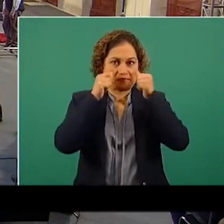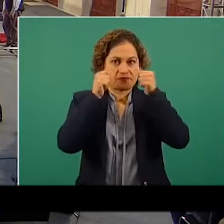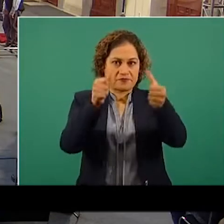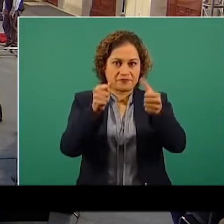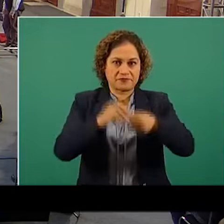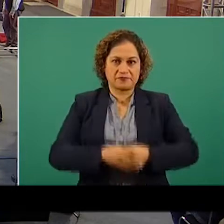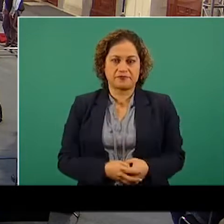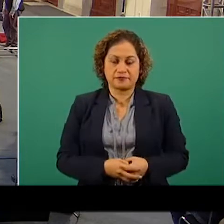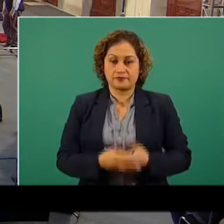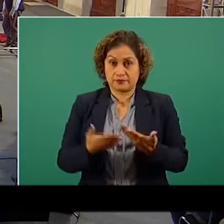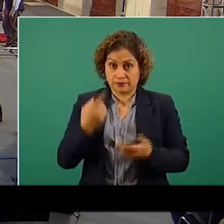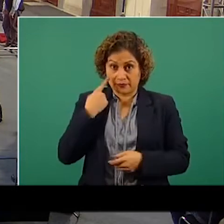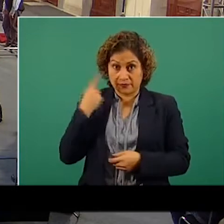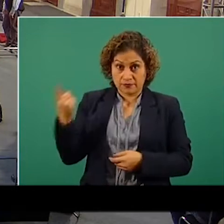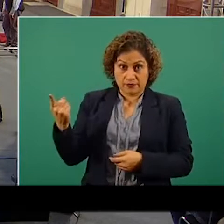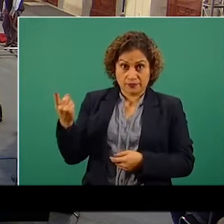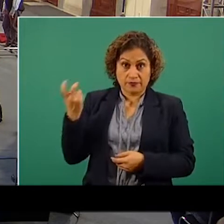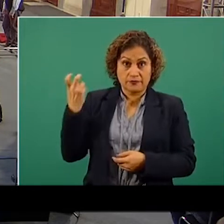quedó en el tratado,